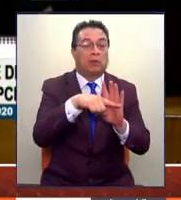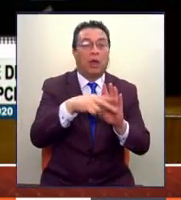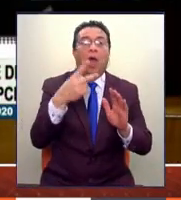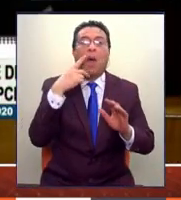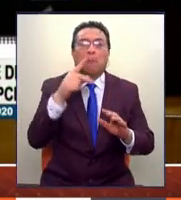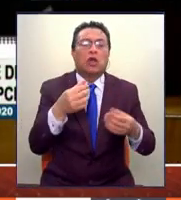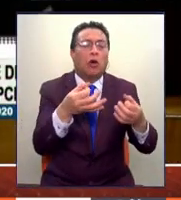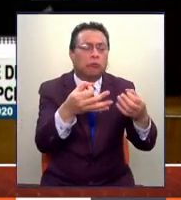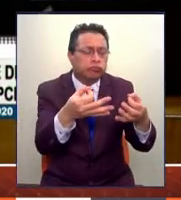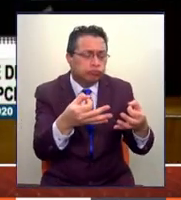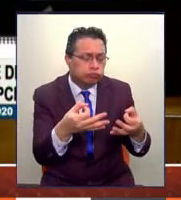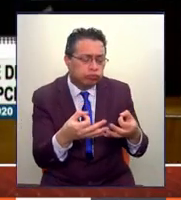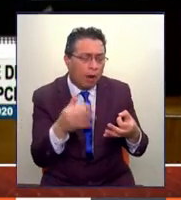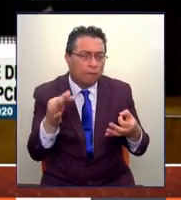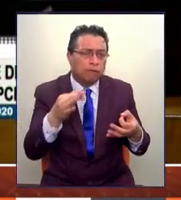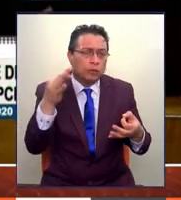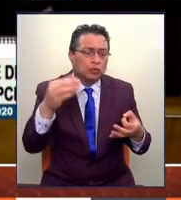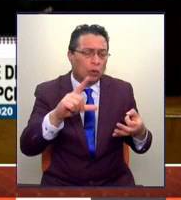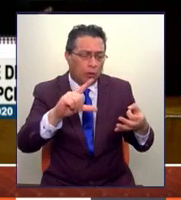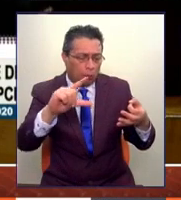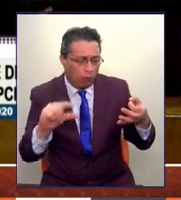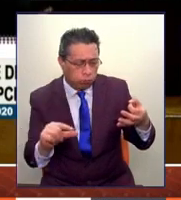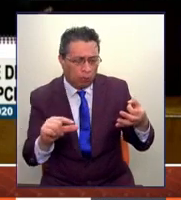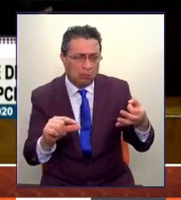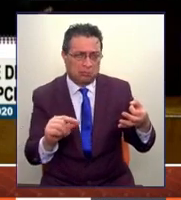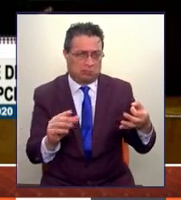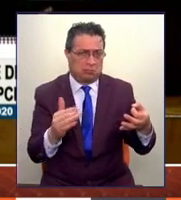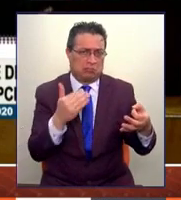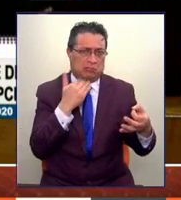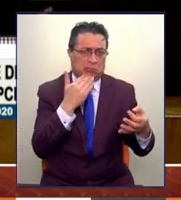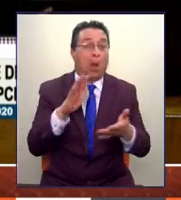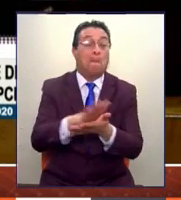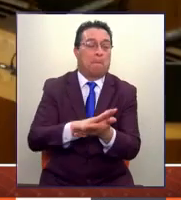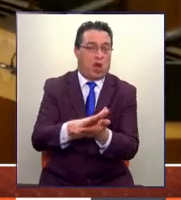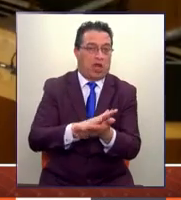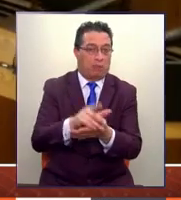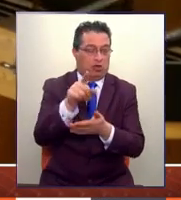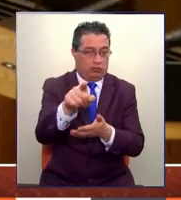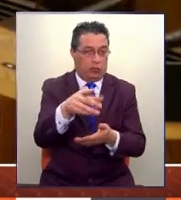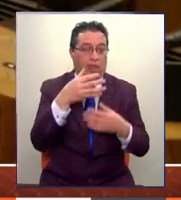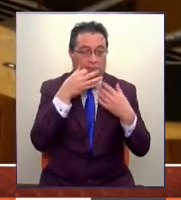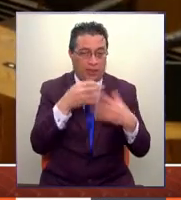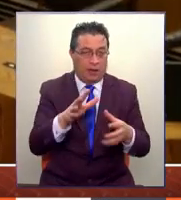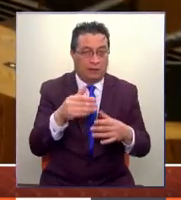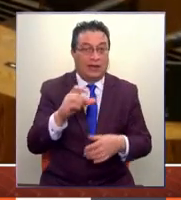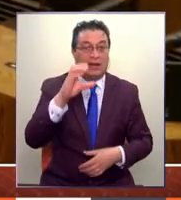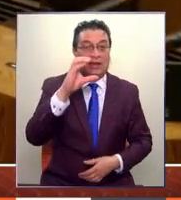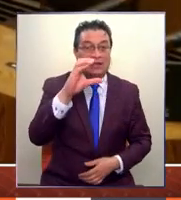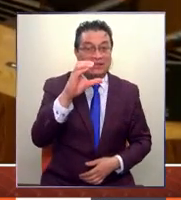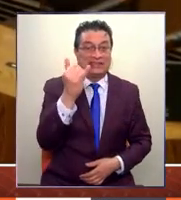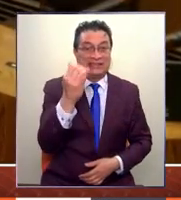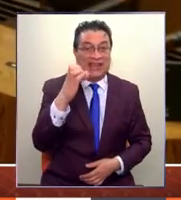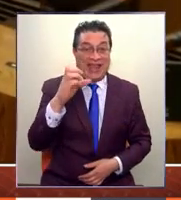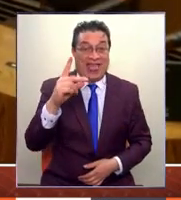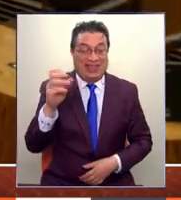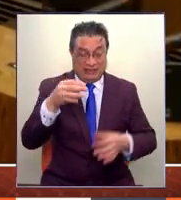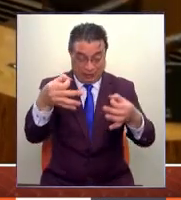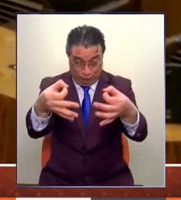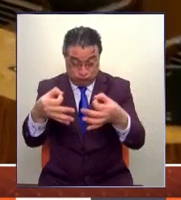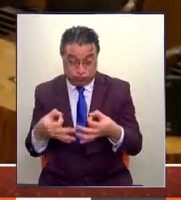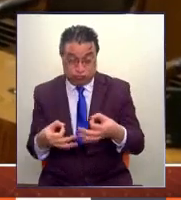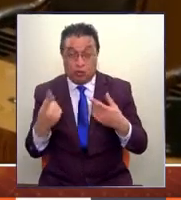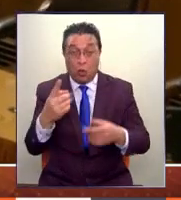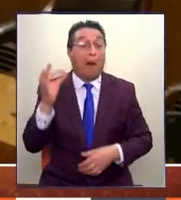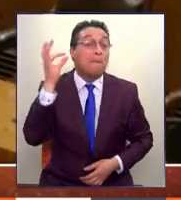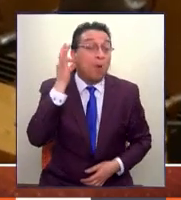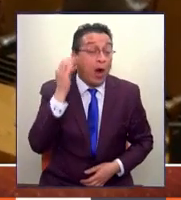la pensión en el futuro, a veces la diferencia no parece tanta. Por ejemplo, cito el cálculo realizado por Ciedes, con el saldo promedio de una